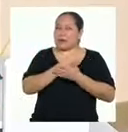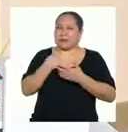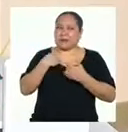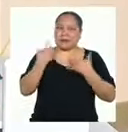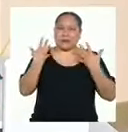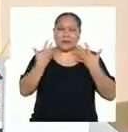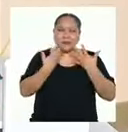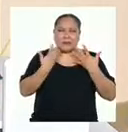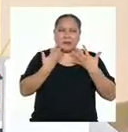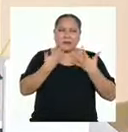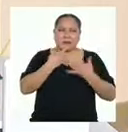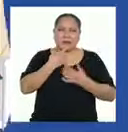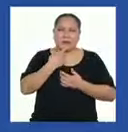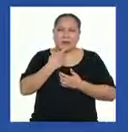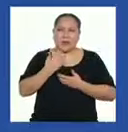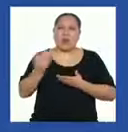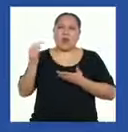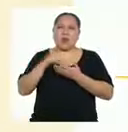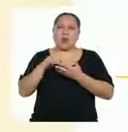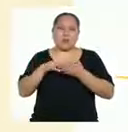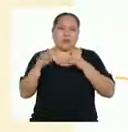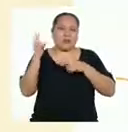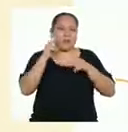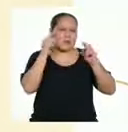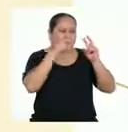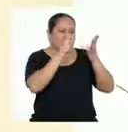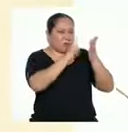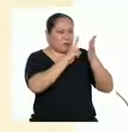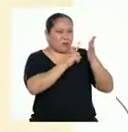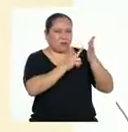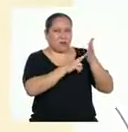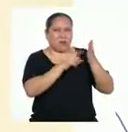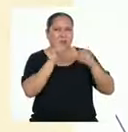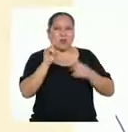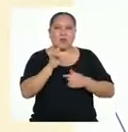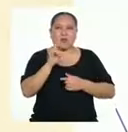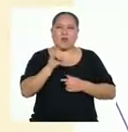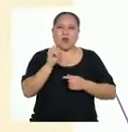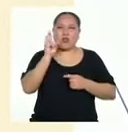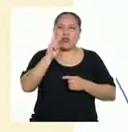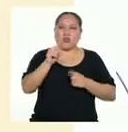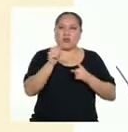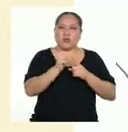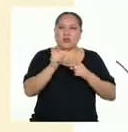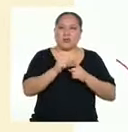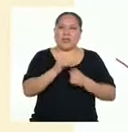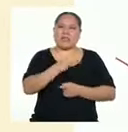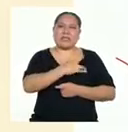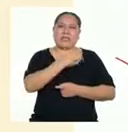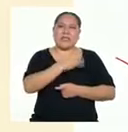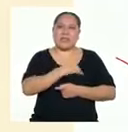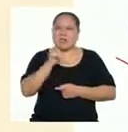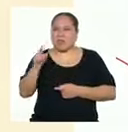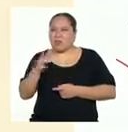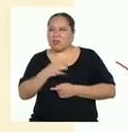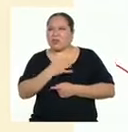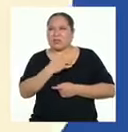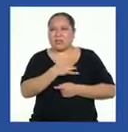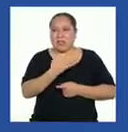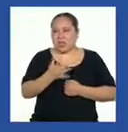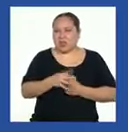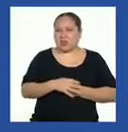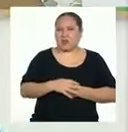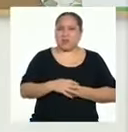pongo nerviosa. Volvamos al parra. Bueno, he usado dos veces la palabra sintiendo en la misma oración y es una